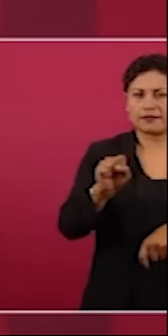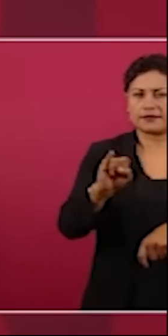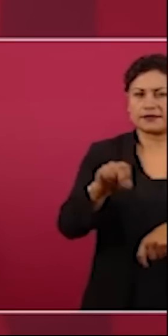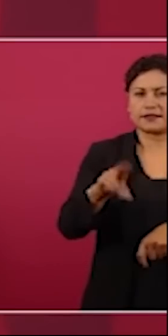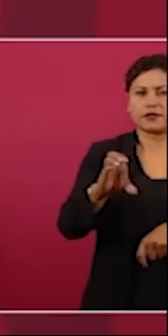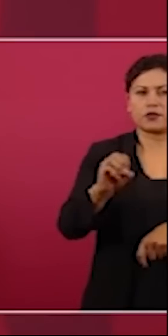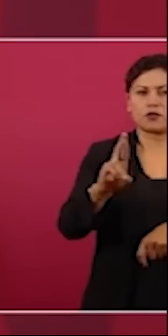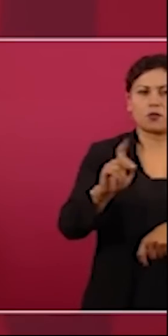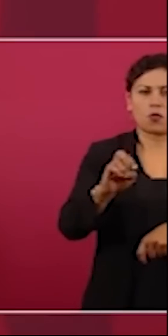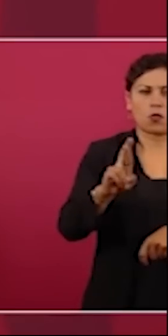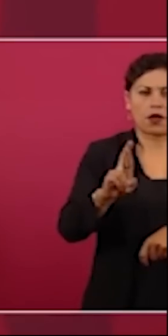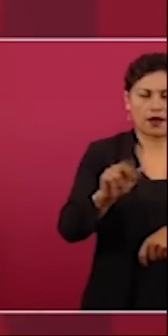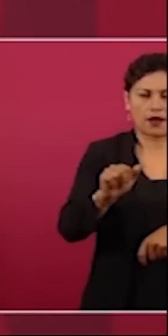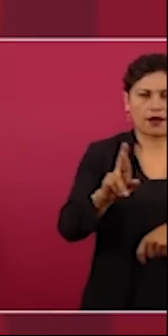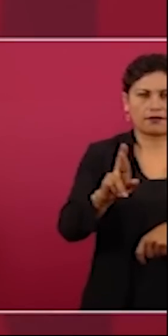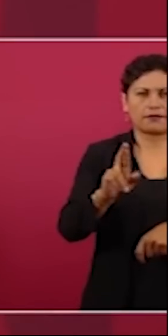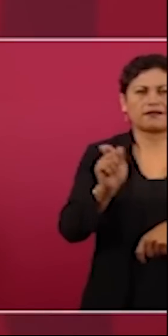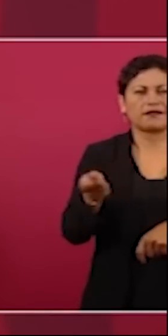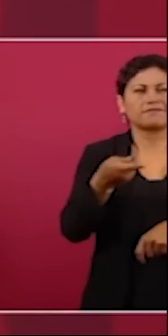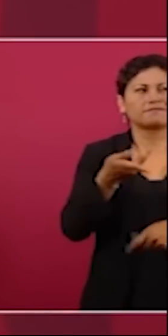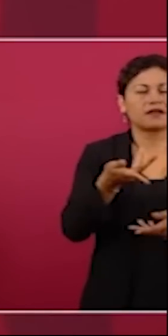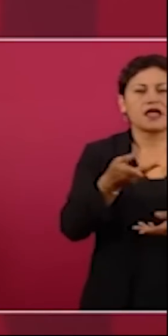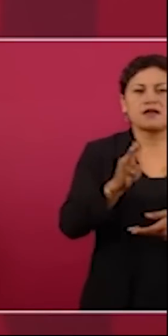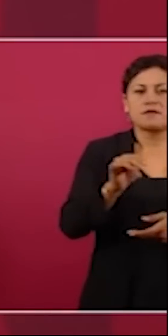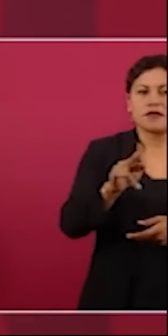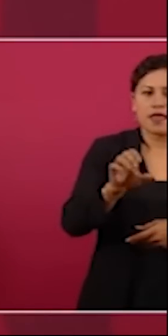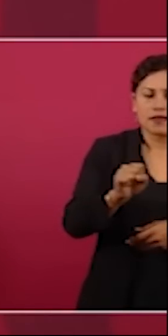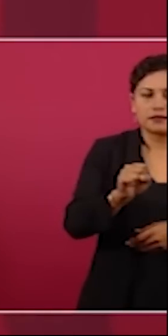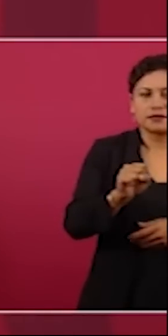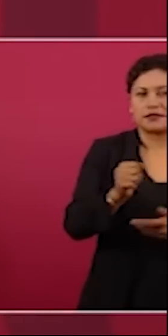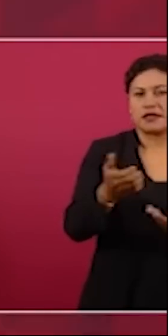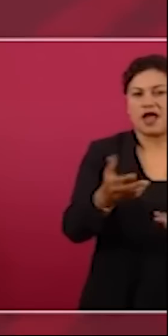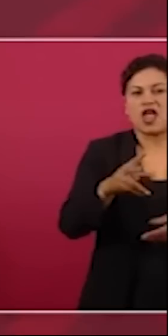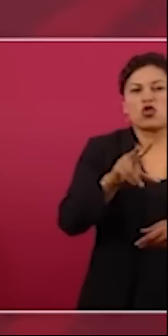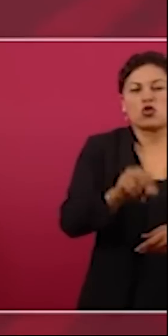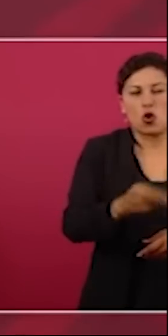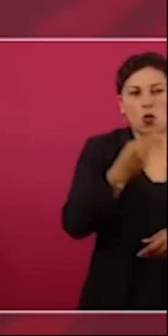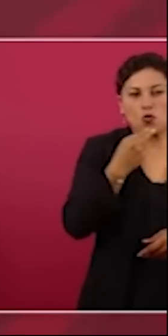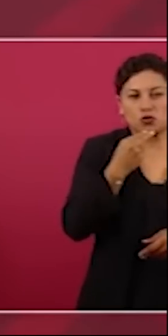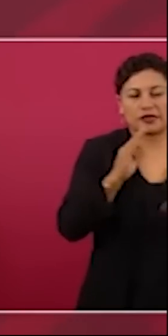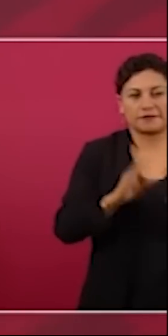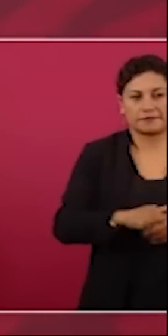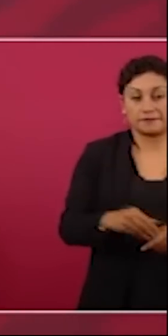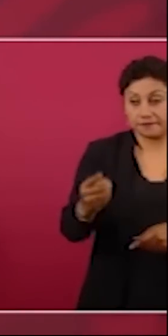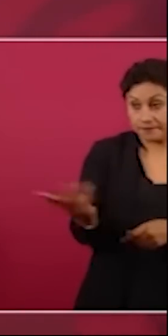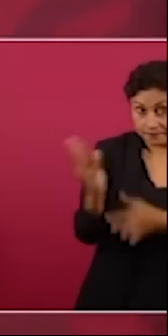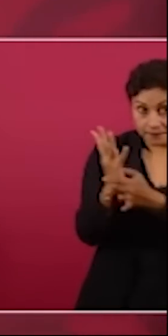bienes llamados no estratégicos todo esto pues de manera